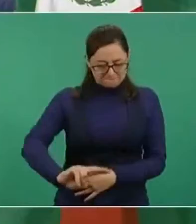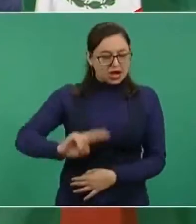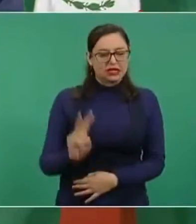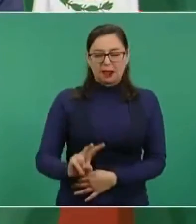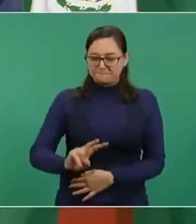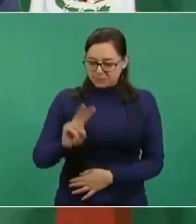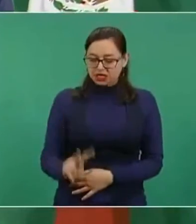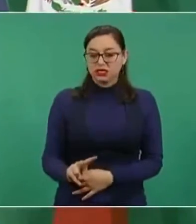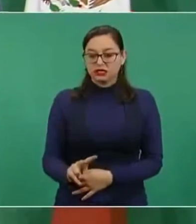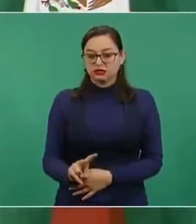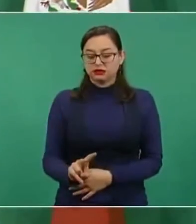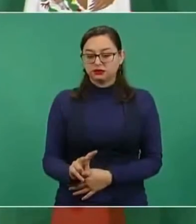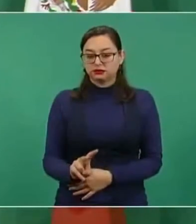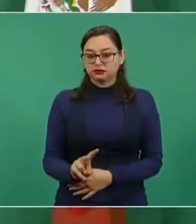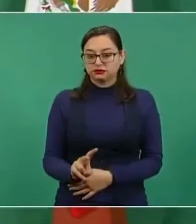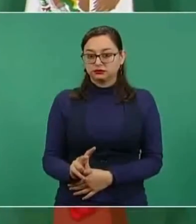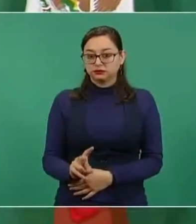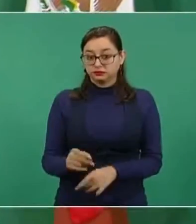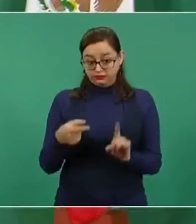defendiendo